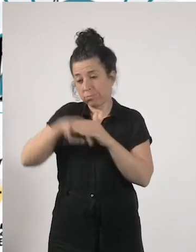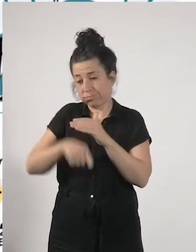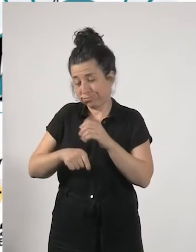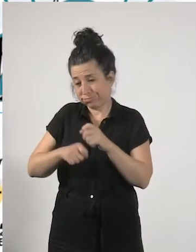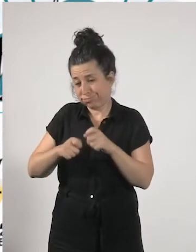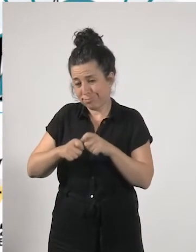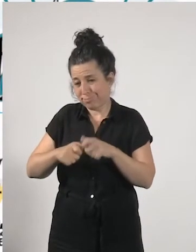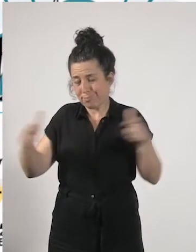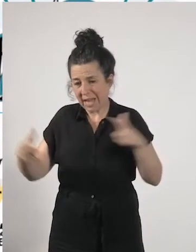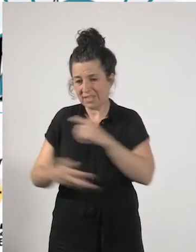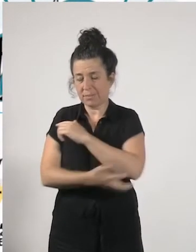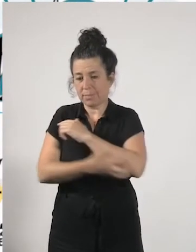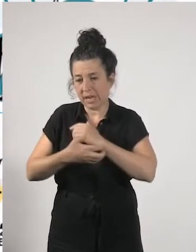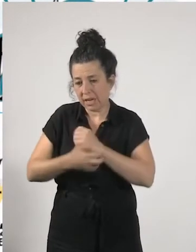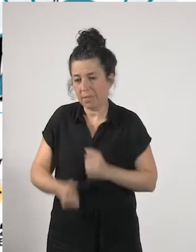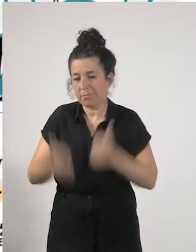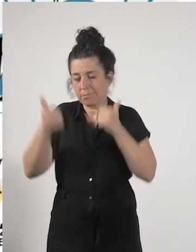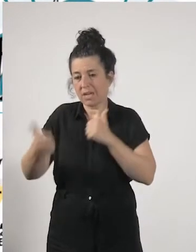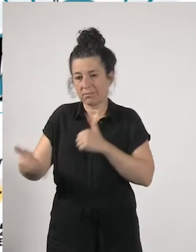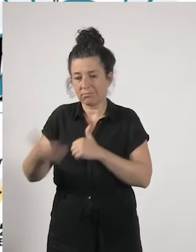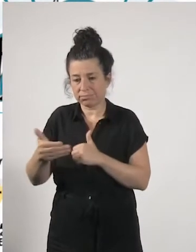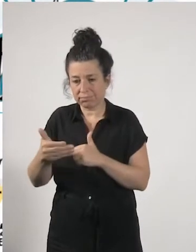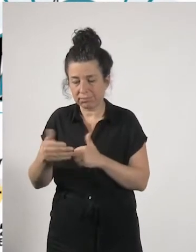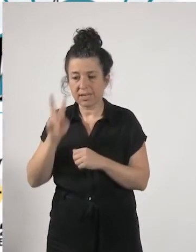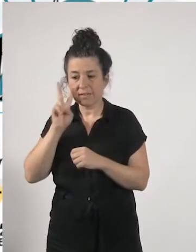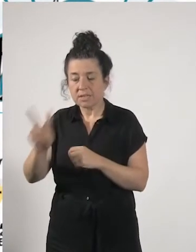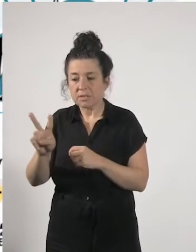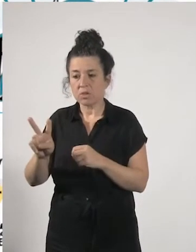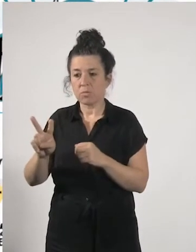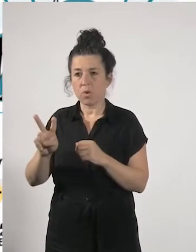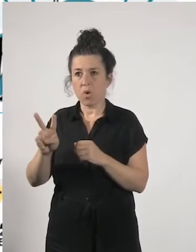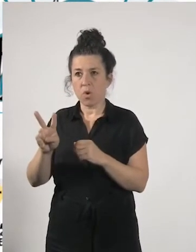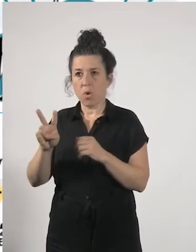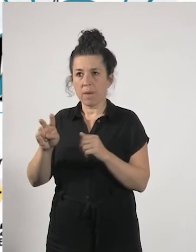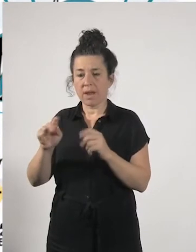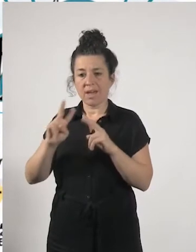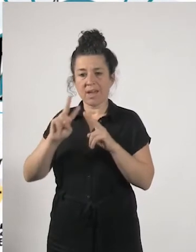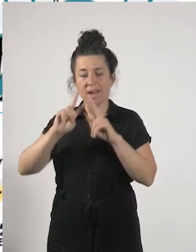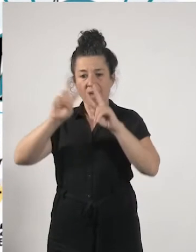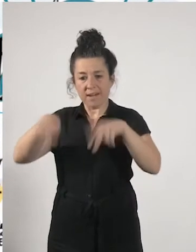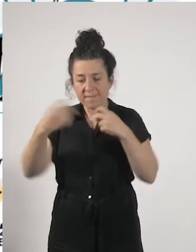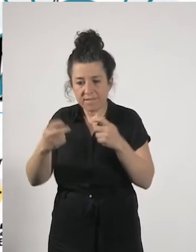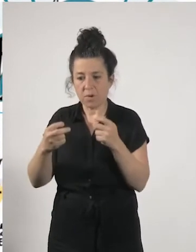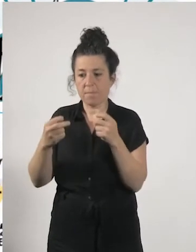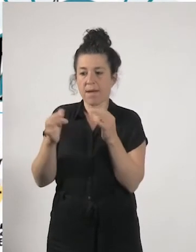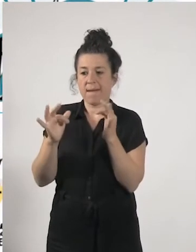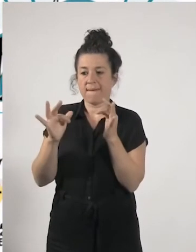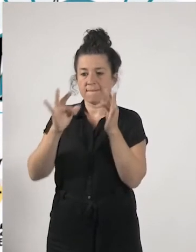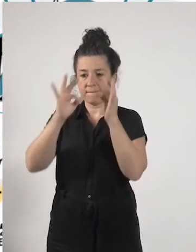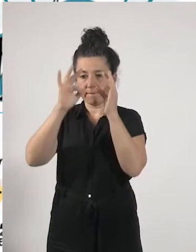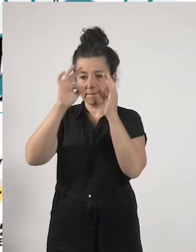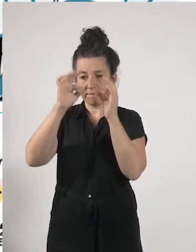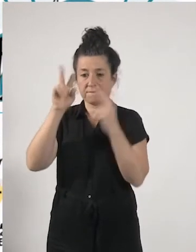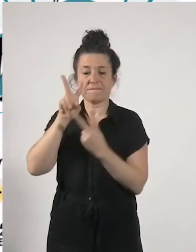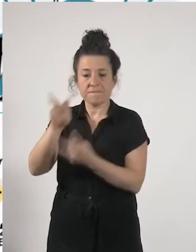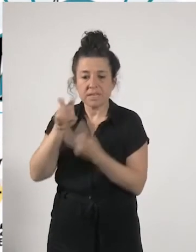y habéis dado muchos datos de reforma fiscal para la redistribución acabar con la especulación ahora habláis de la prestación universal rentas